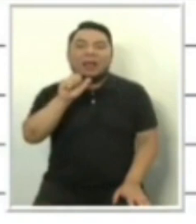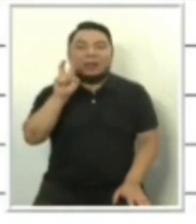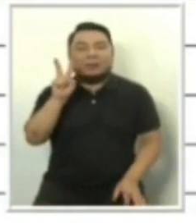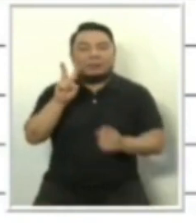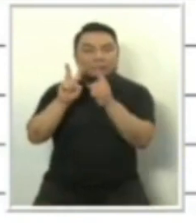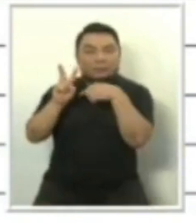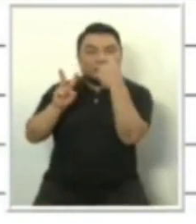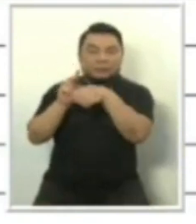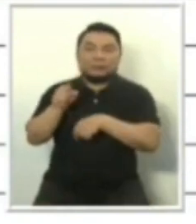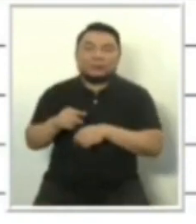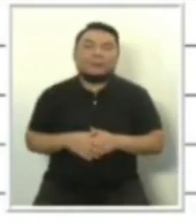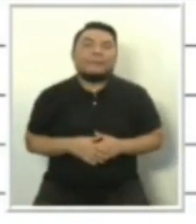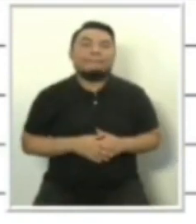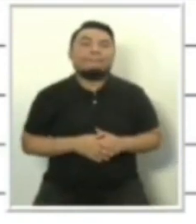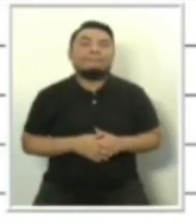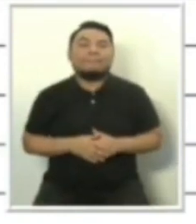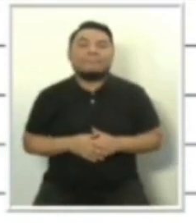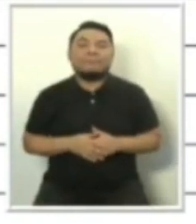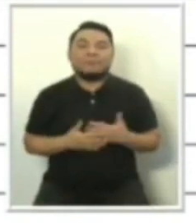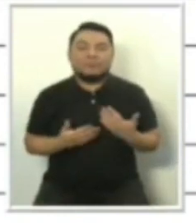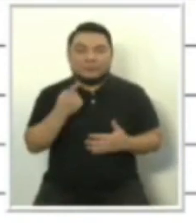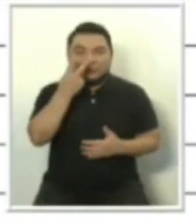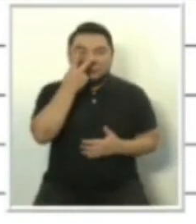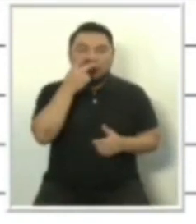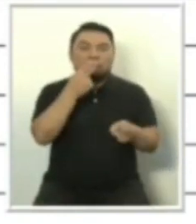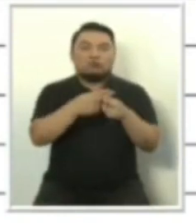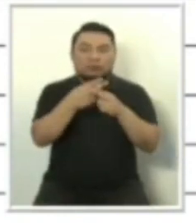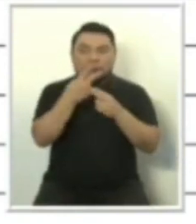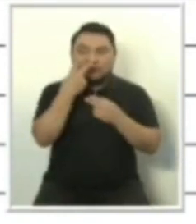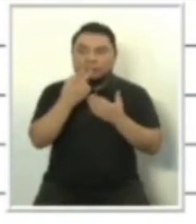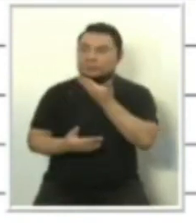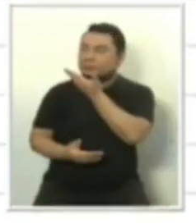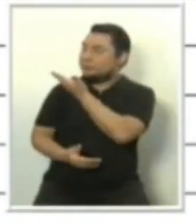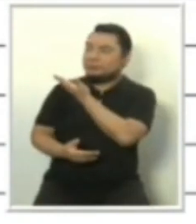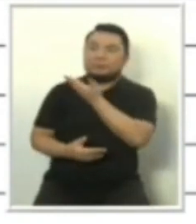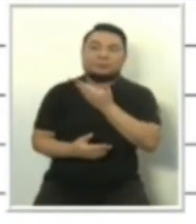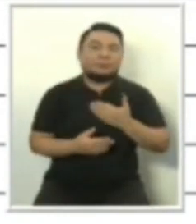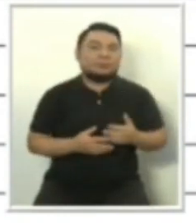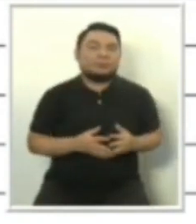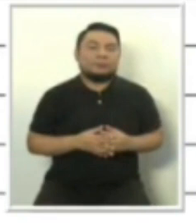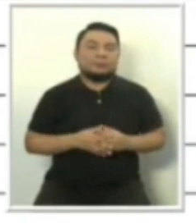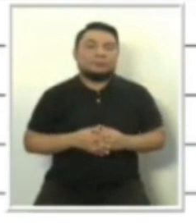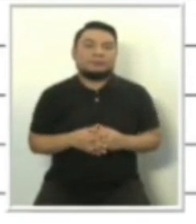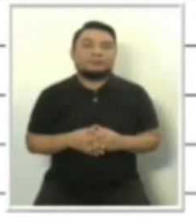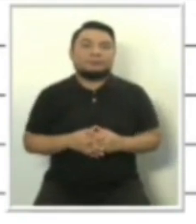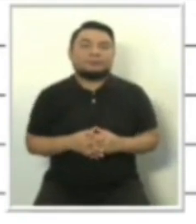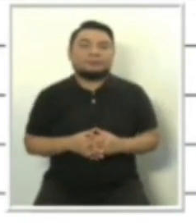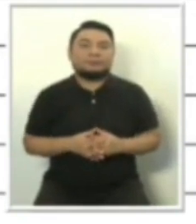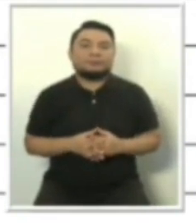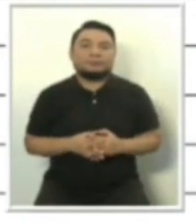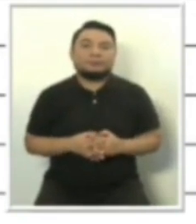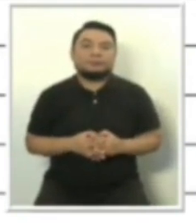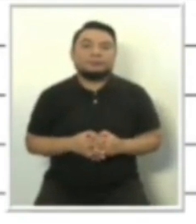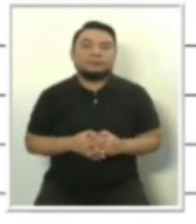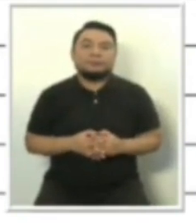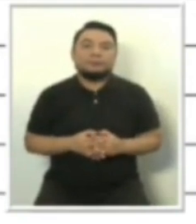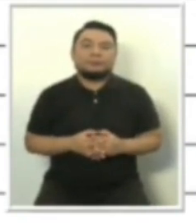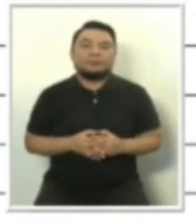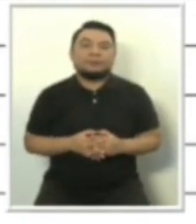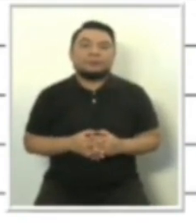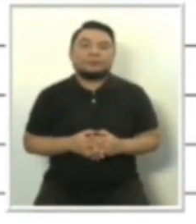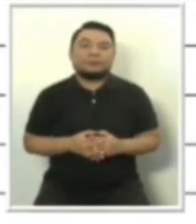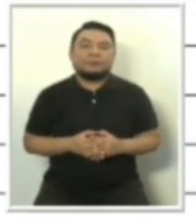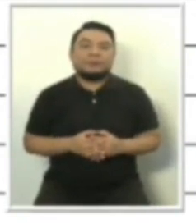Bien. Repasamos, Democracia Directa, Podemos Perú, Partido Político Nacional Perú Libre, Partido Nacionalista Peruano, Avanza País,